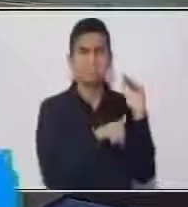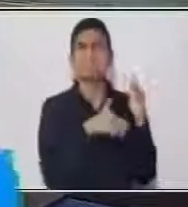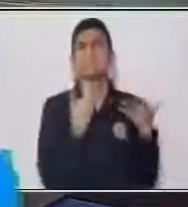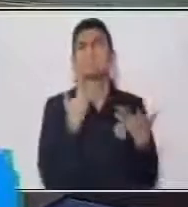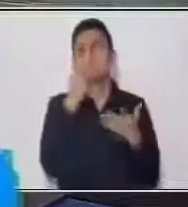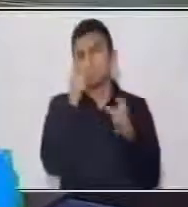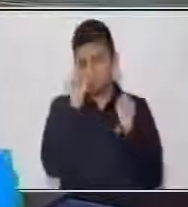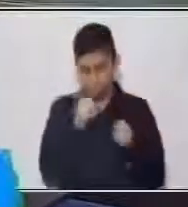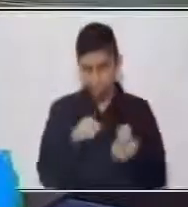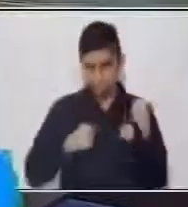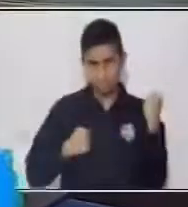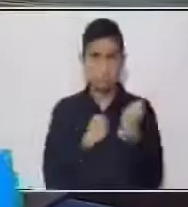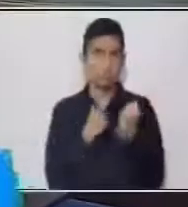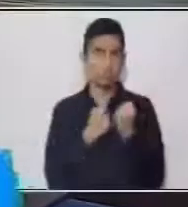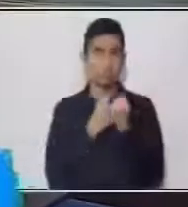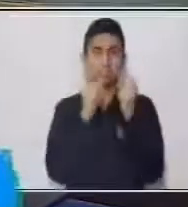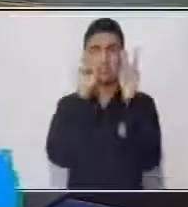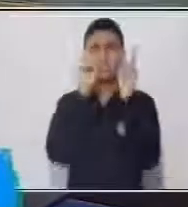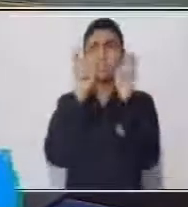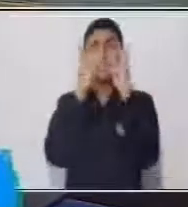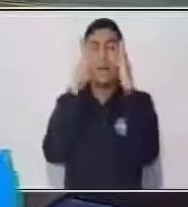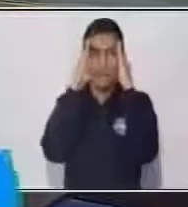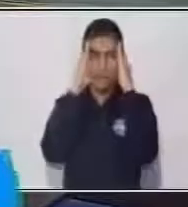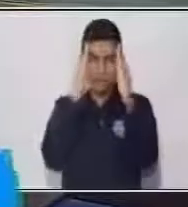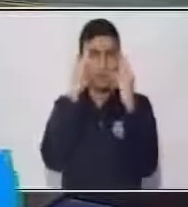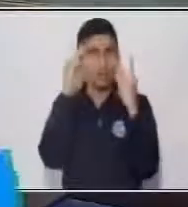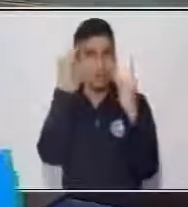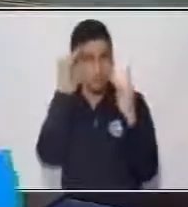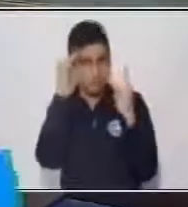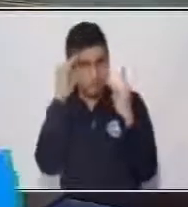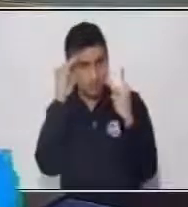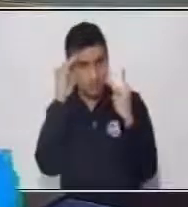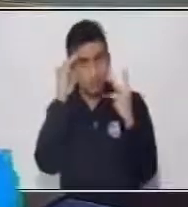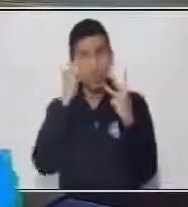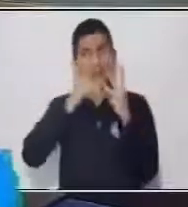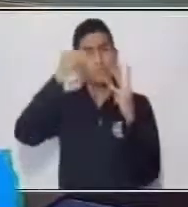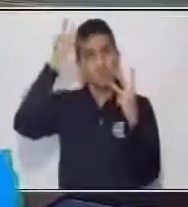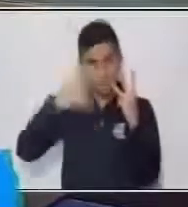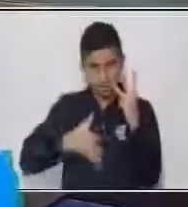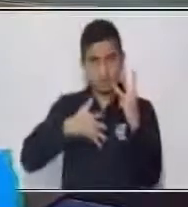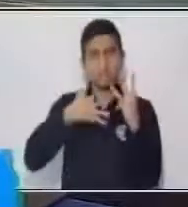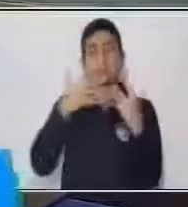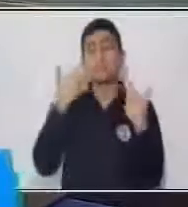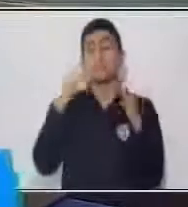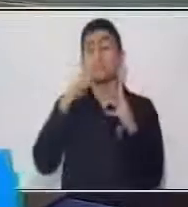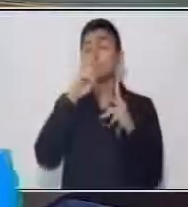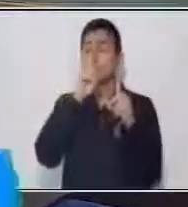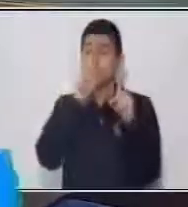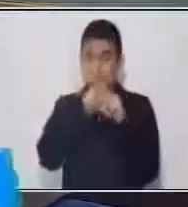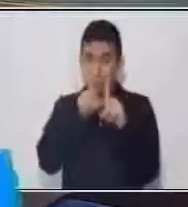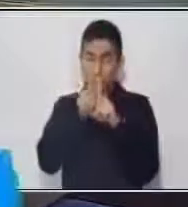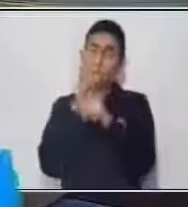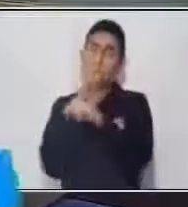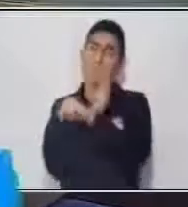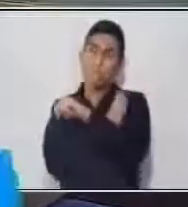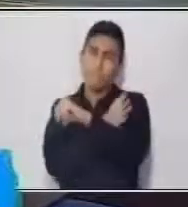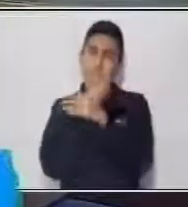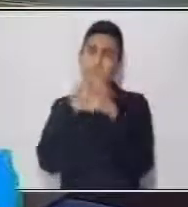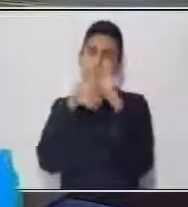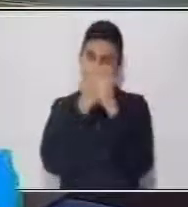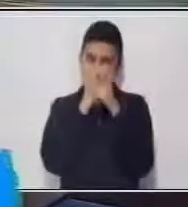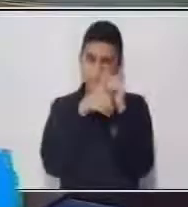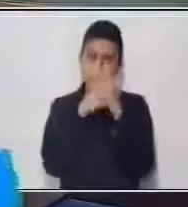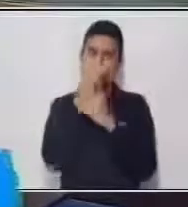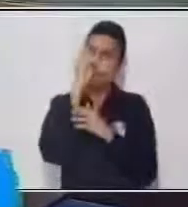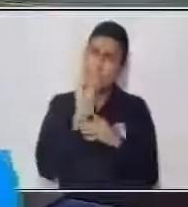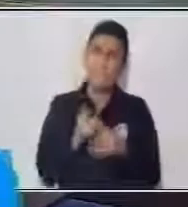destrezas como la atención, la memoria, la habilidad lingüística. Antes de empezar, te recomiendo que laves